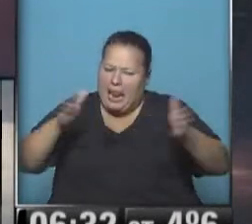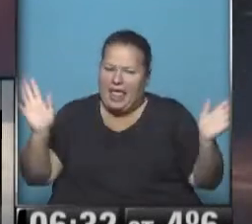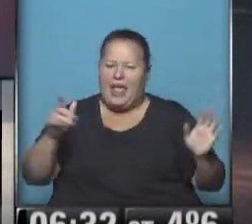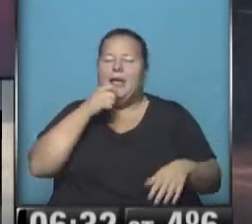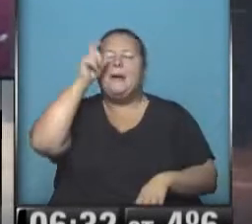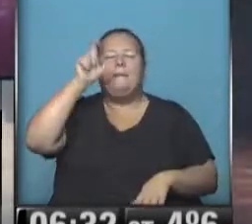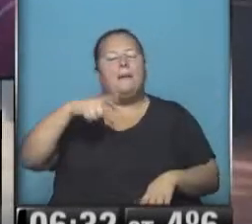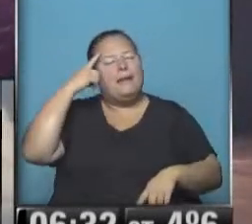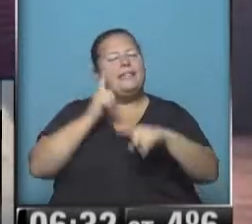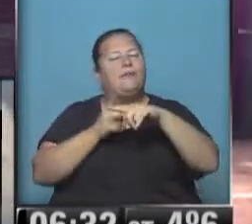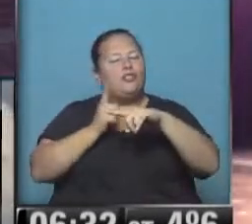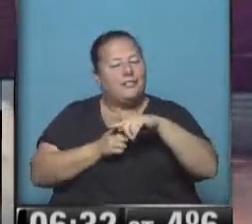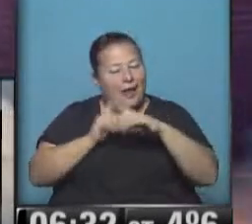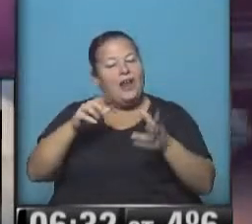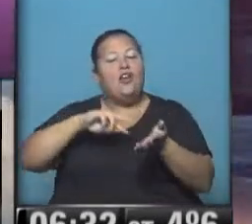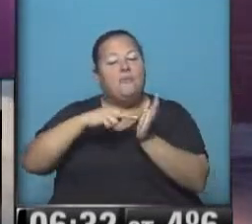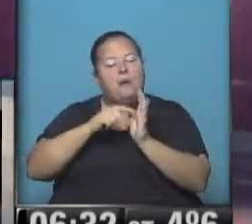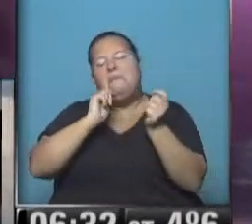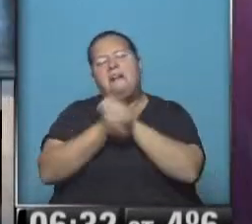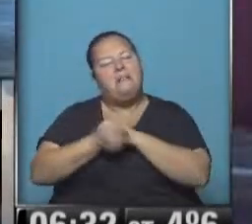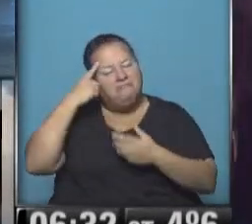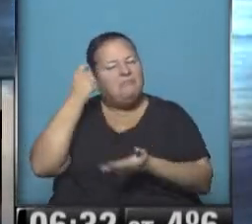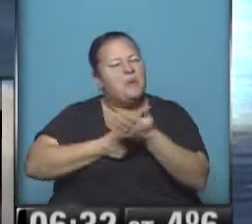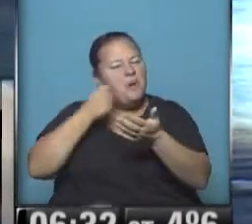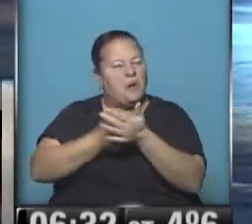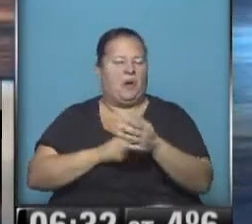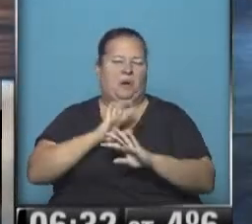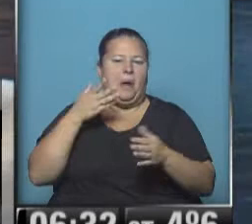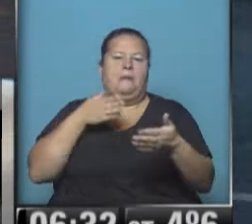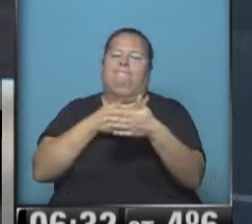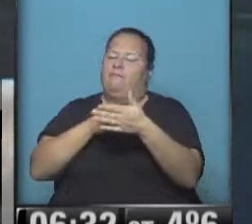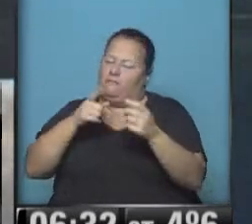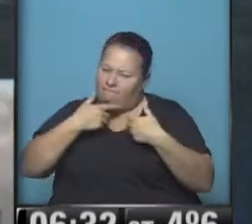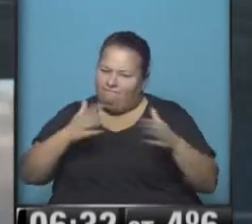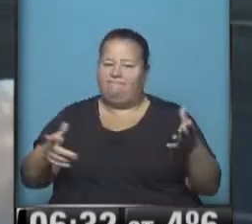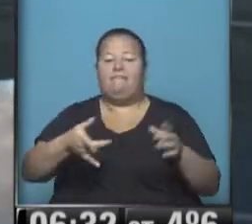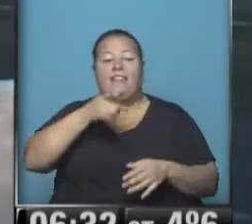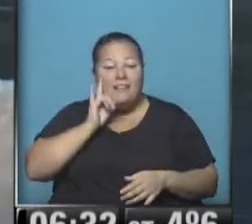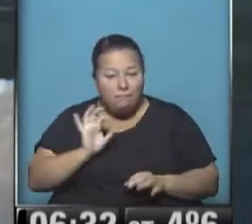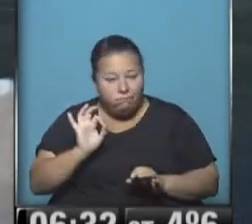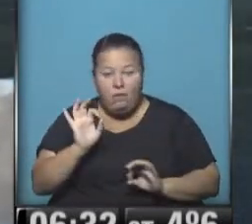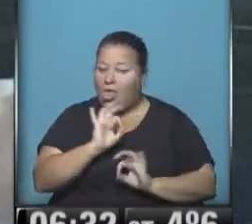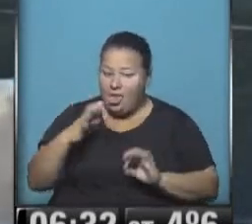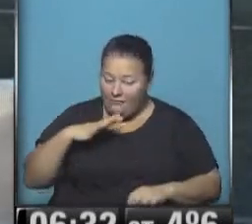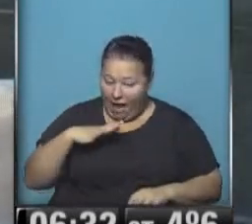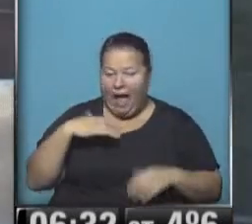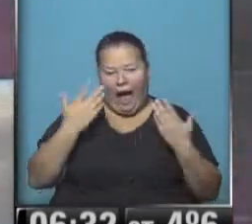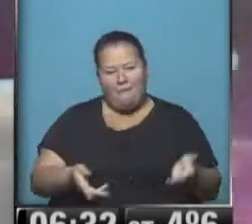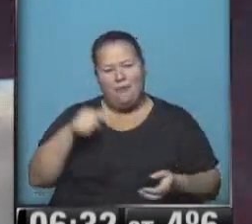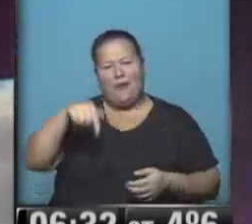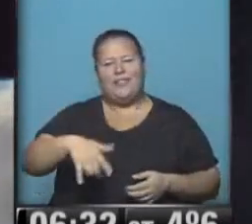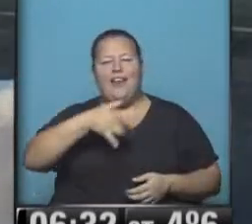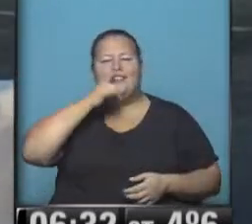Sé una persona positiva, así convertís tus problemas en retos y nunca en obstáculos. ¿Desayunaste? ¿Todavía no lo hiciste? Hacelo como